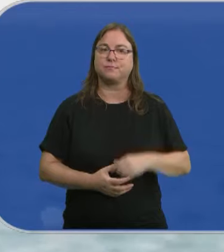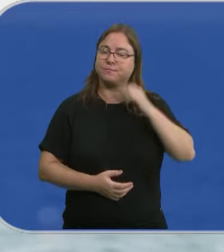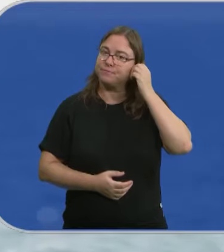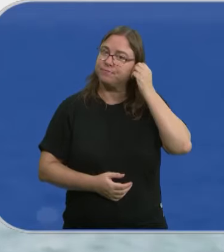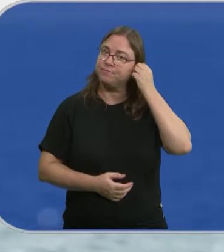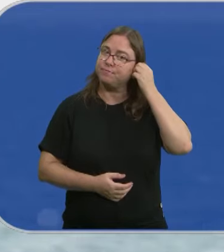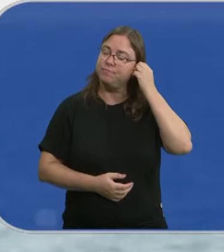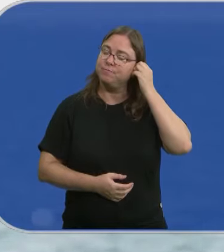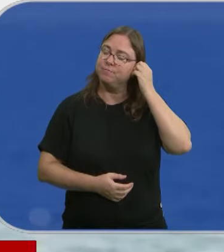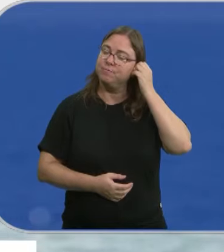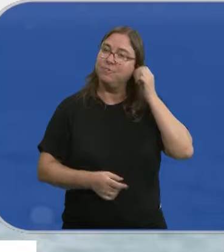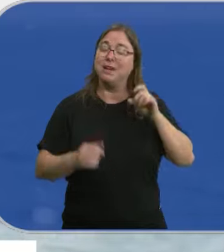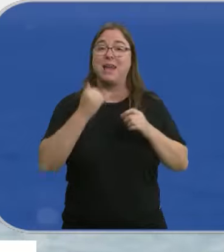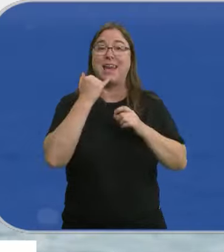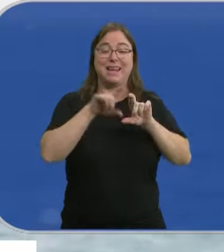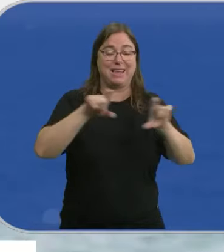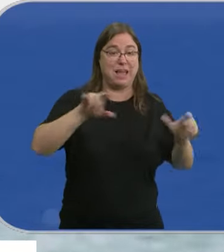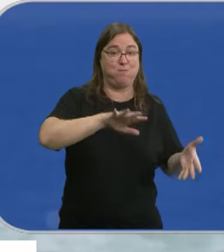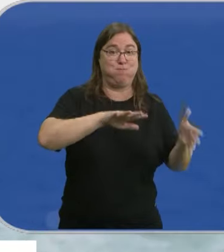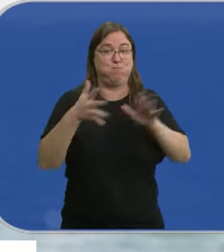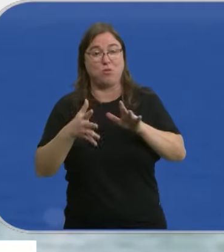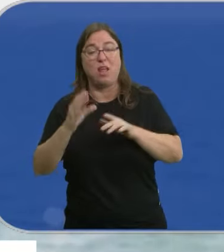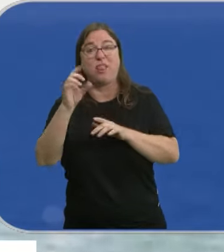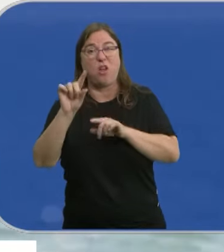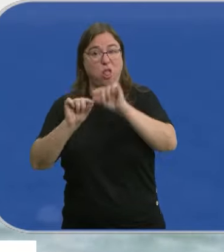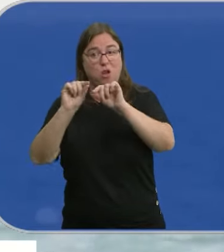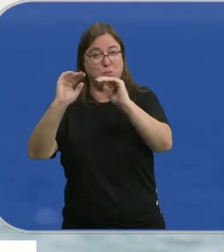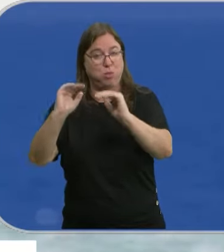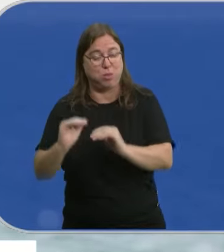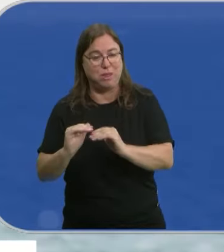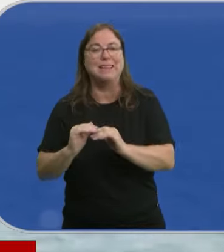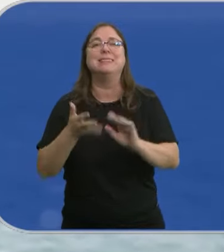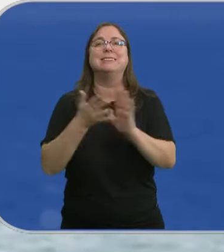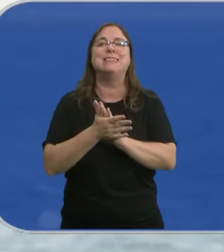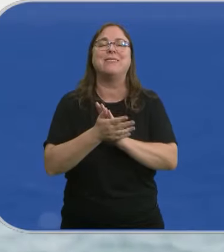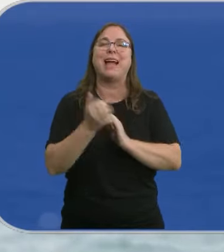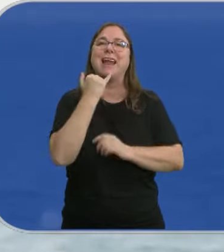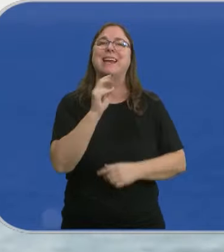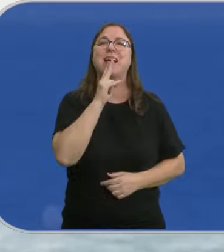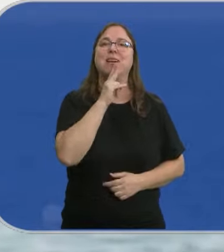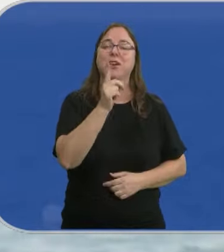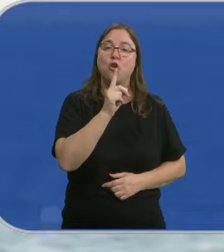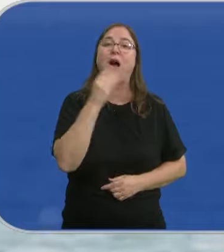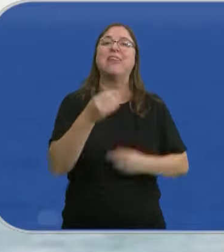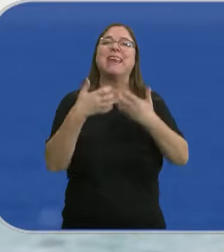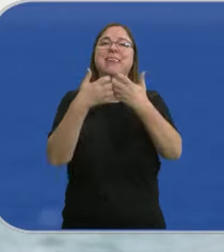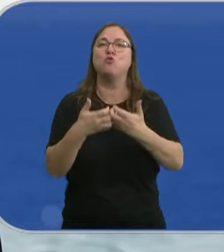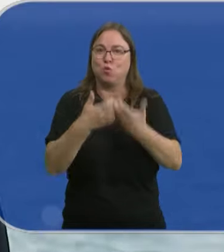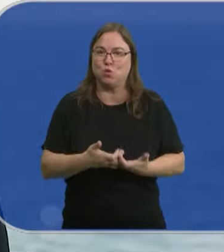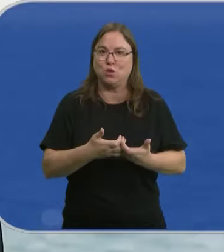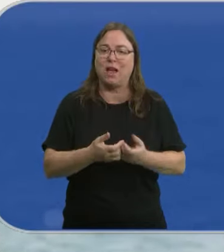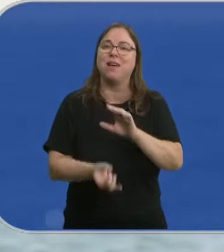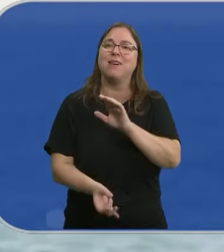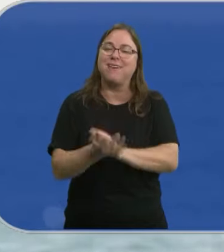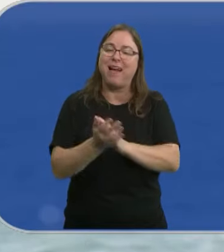La transición energética y la descarbonización es mucho más que hacer energía verde, es hacer industria, es hacer